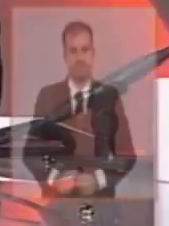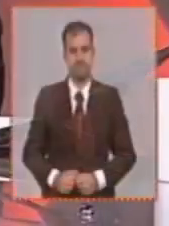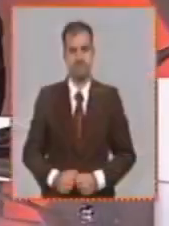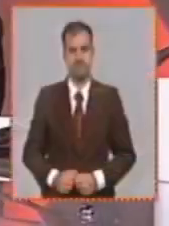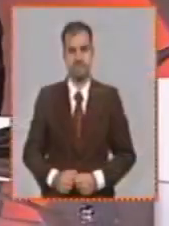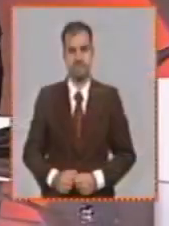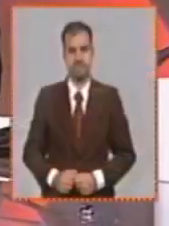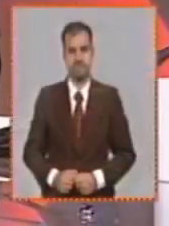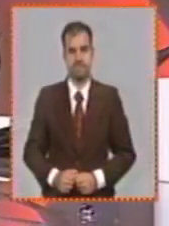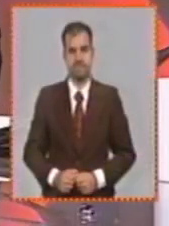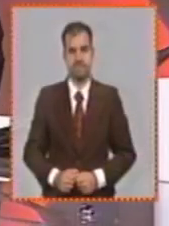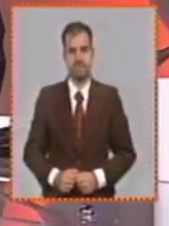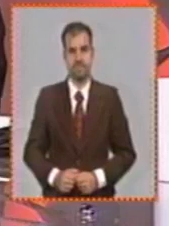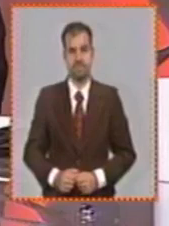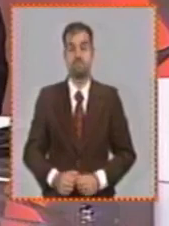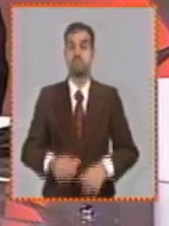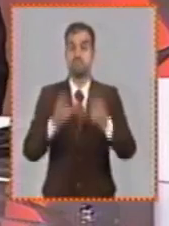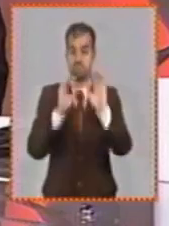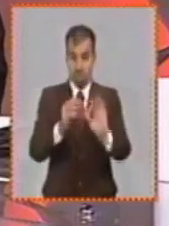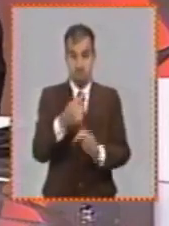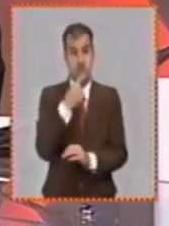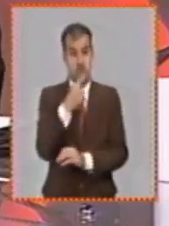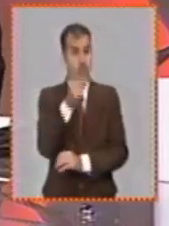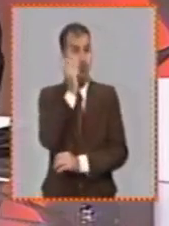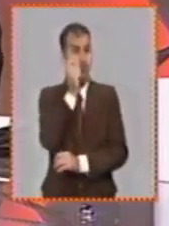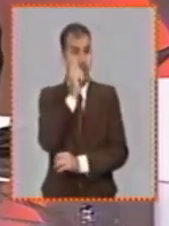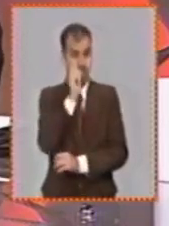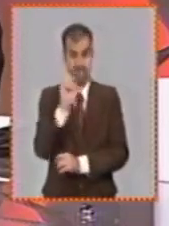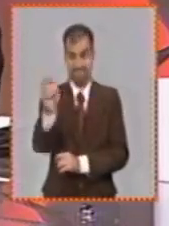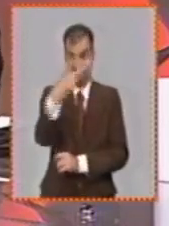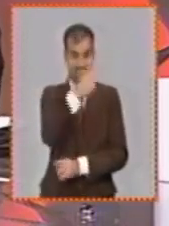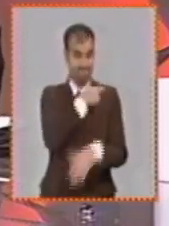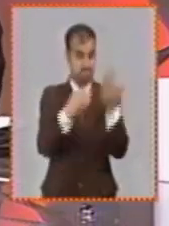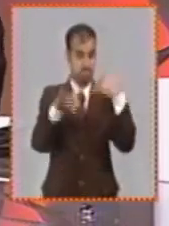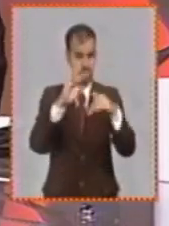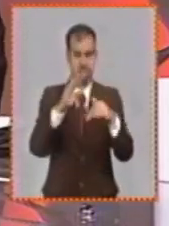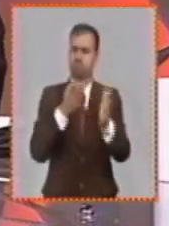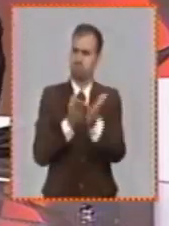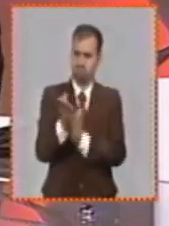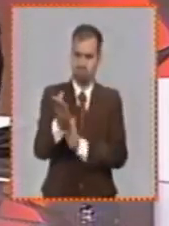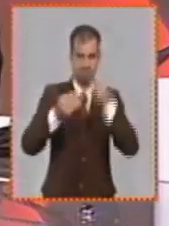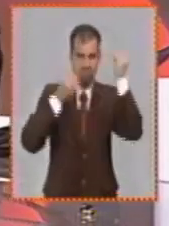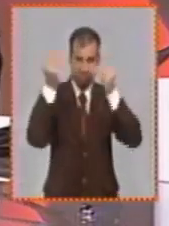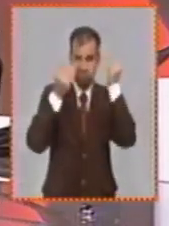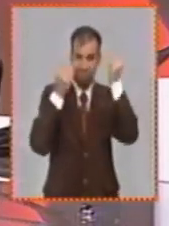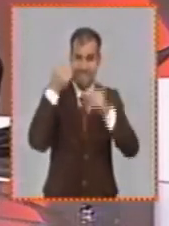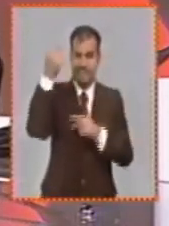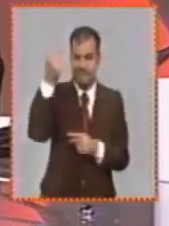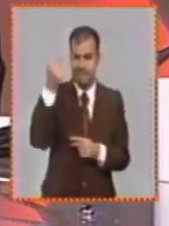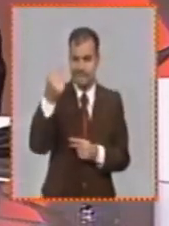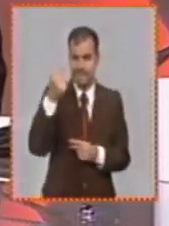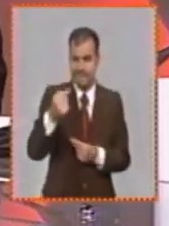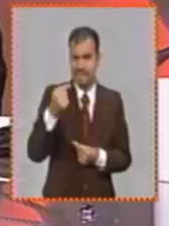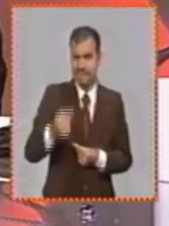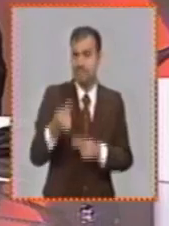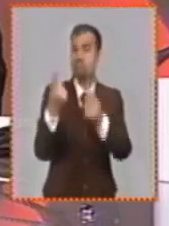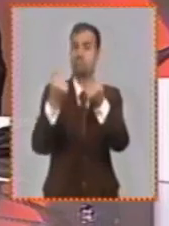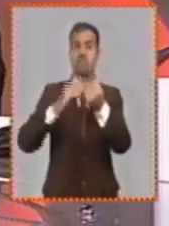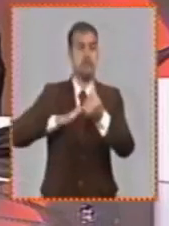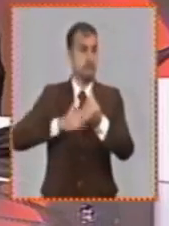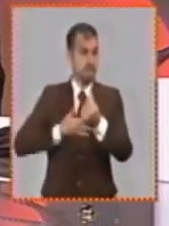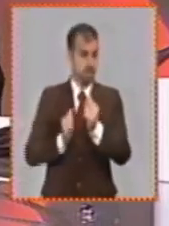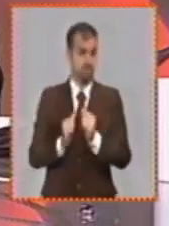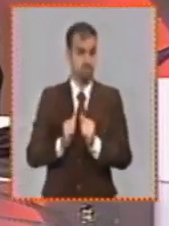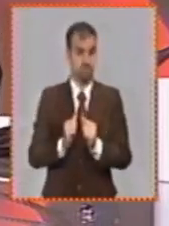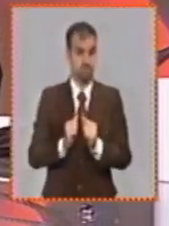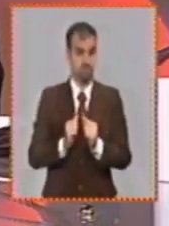bueno como señalaba el viceministro Vladimir se ha continuado pues analizando caso a caso los precios que